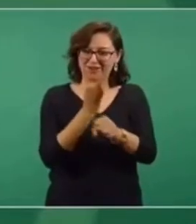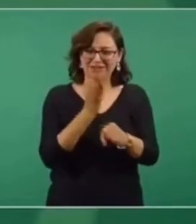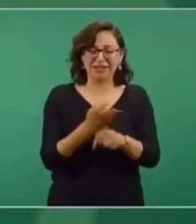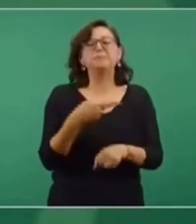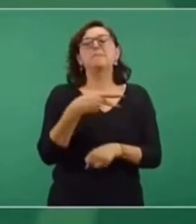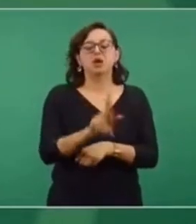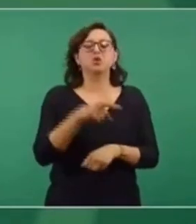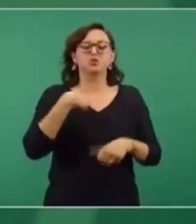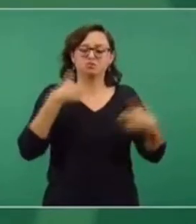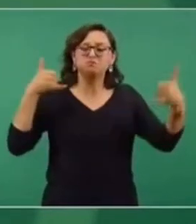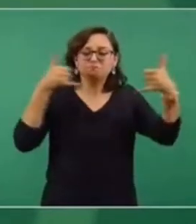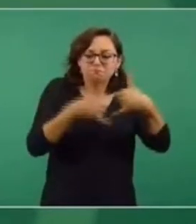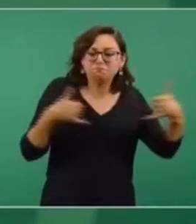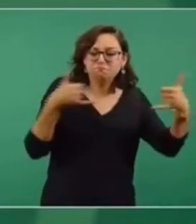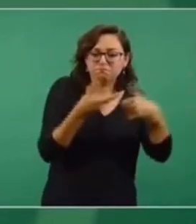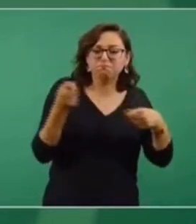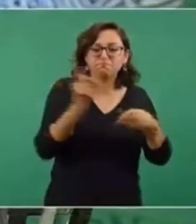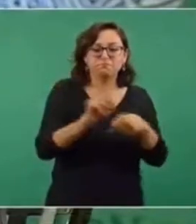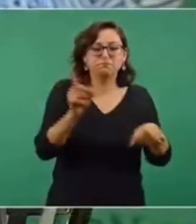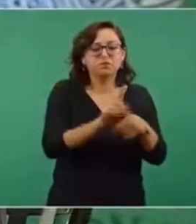cómo va y va muy bien,